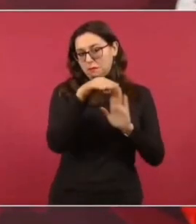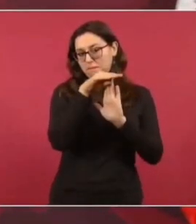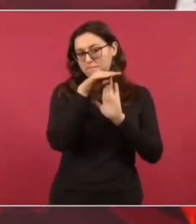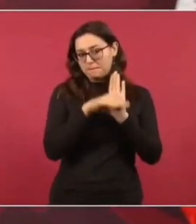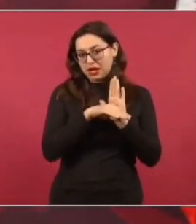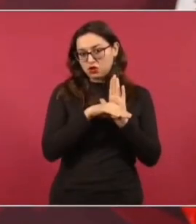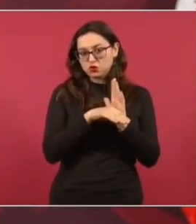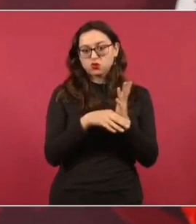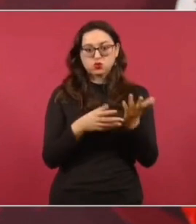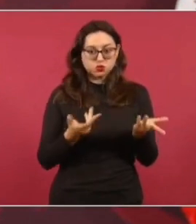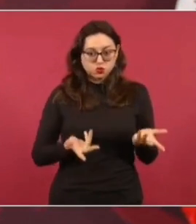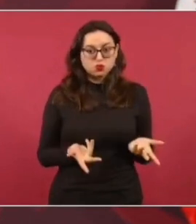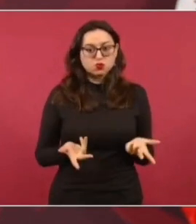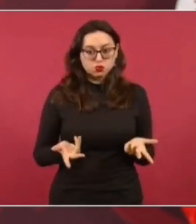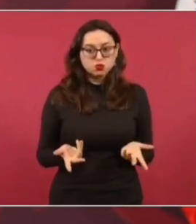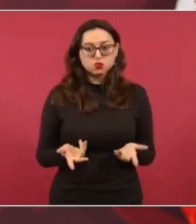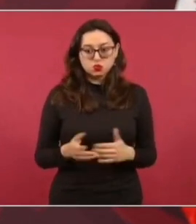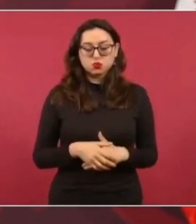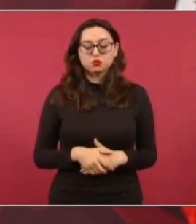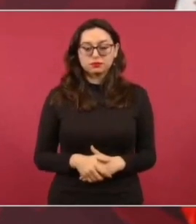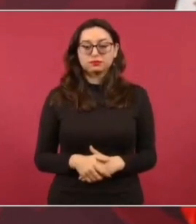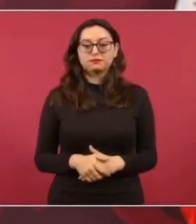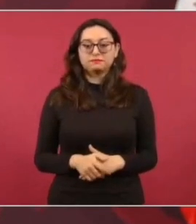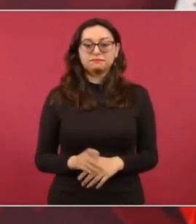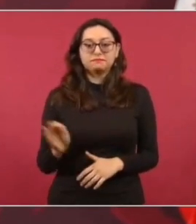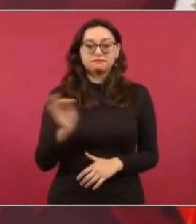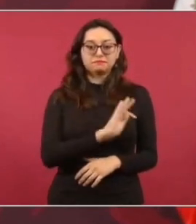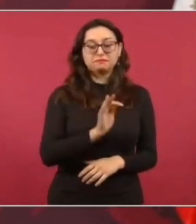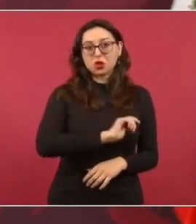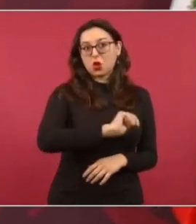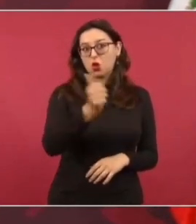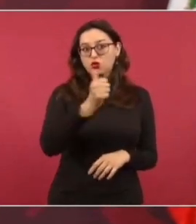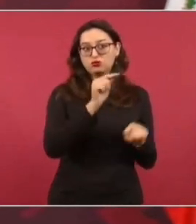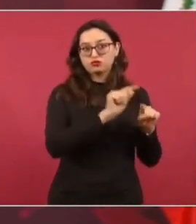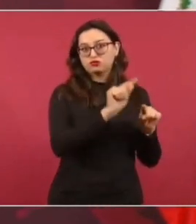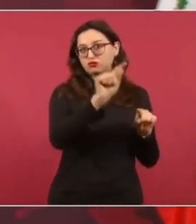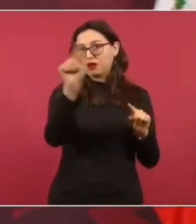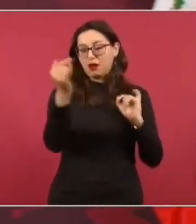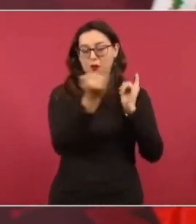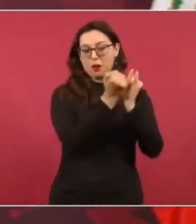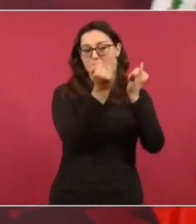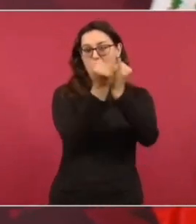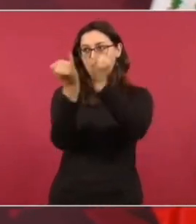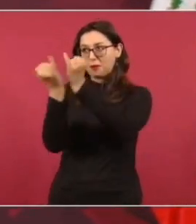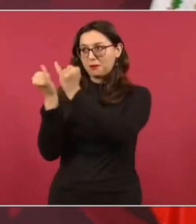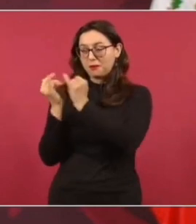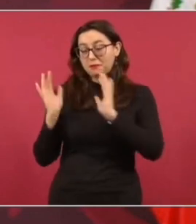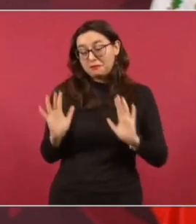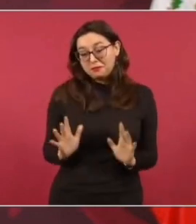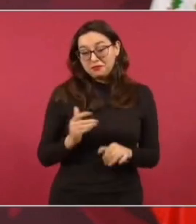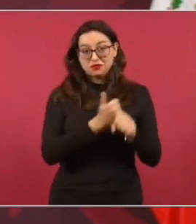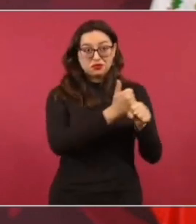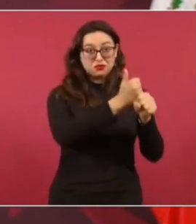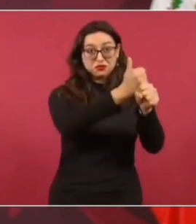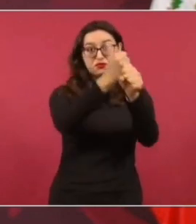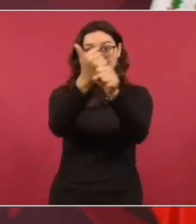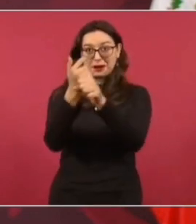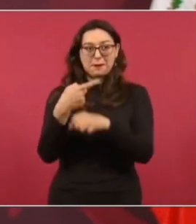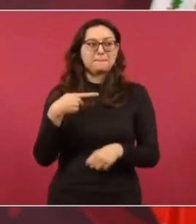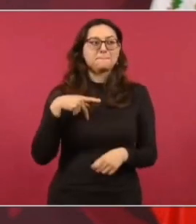tenía antes y para otros, pero realmente los empresarios, los banqueros,